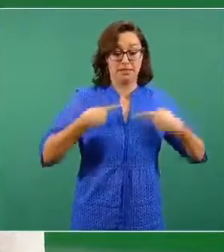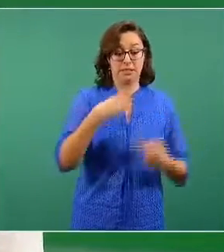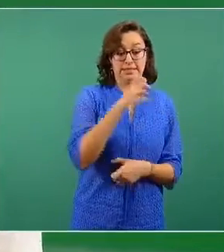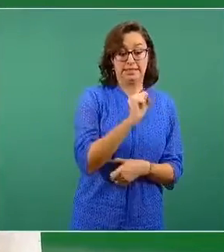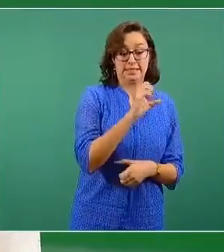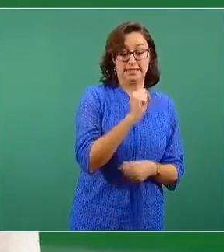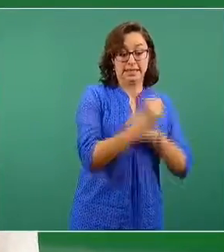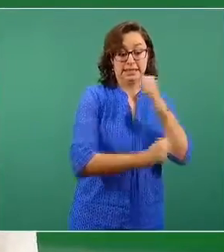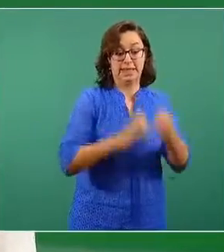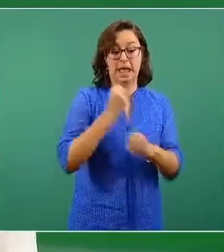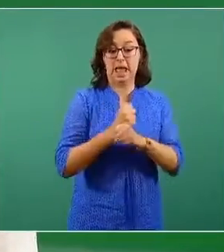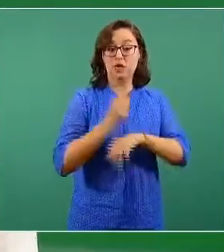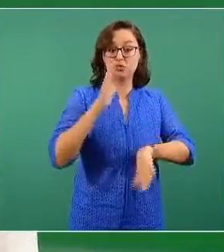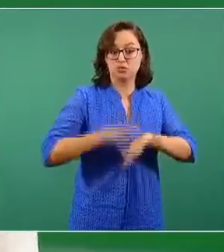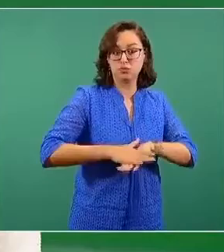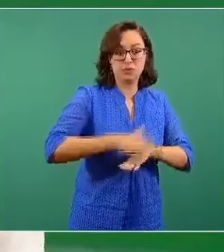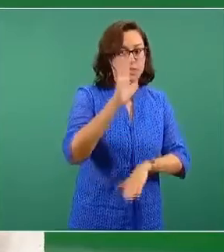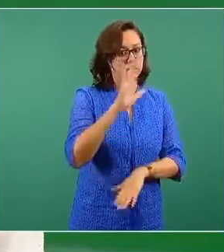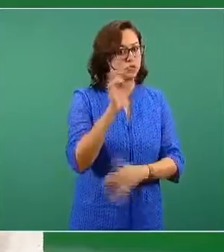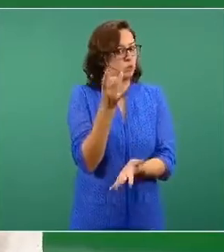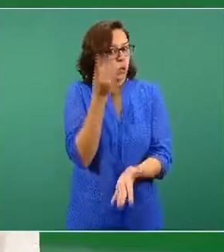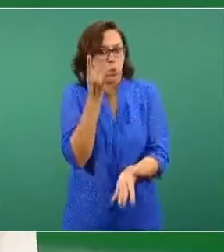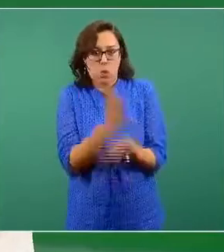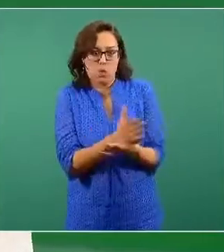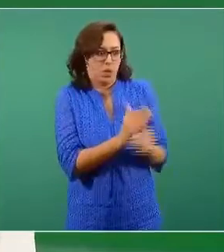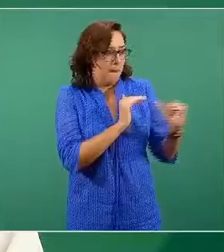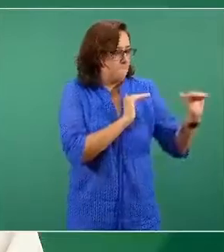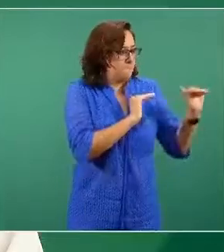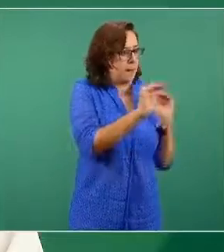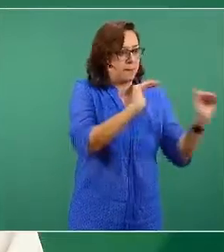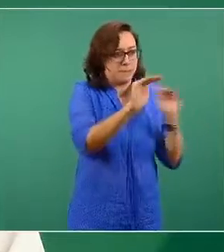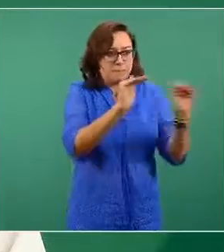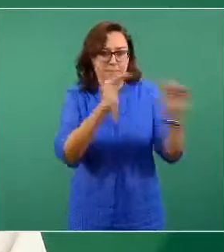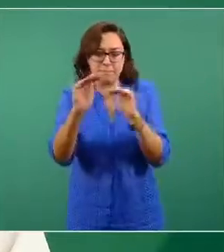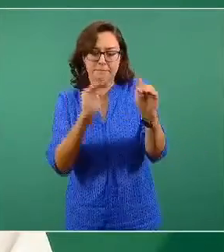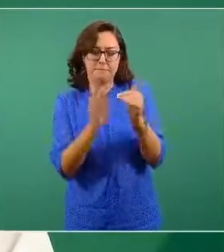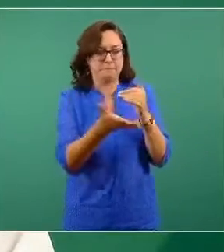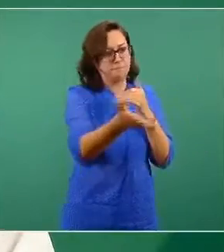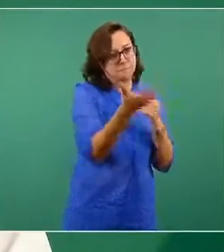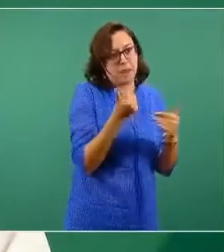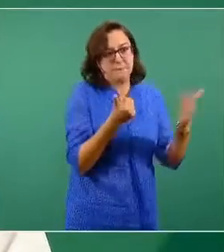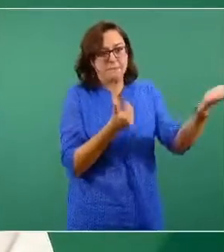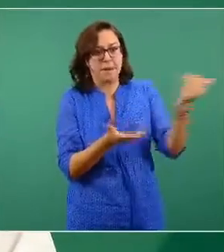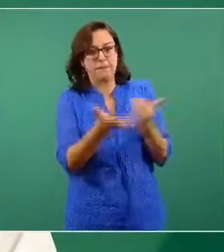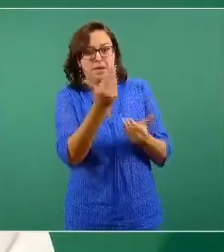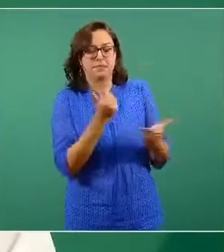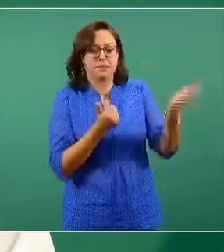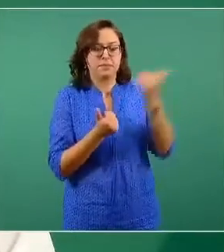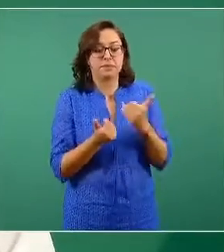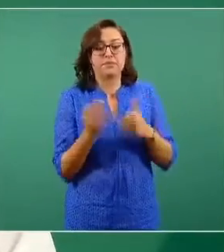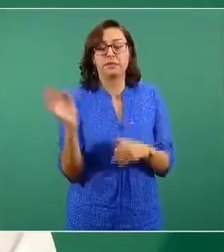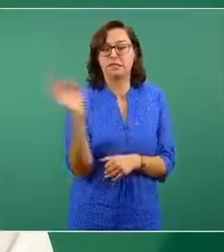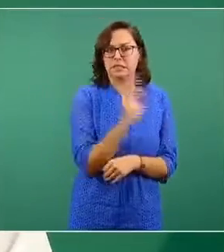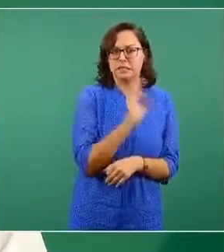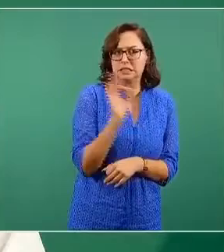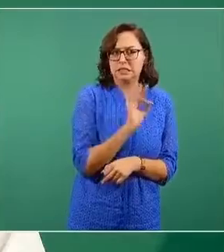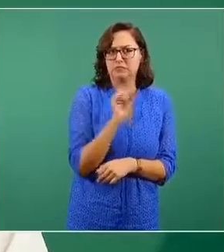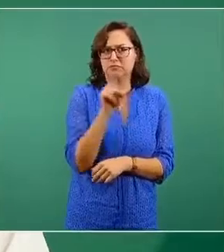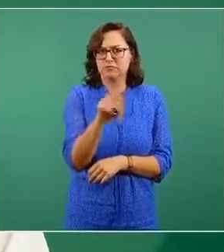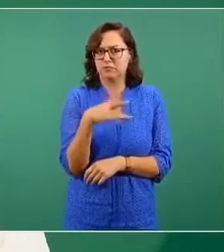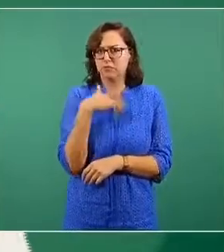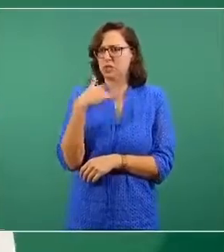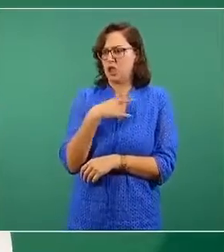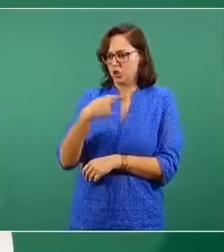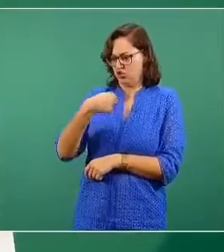60 años o más de edad, solamente. Posiblemente usted va a tener la inquietud, si es que no